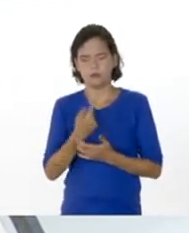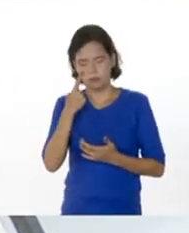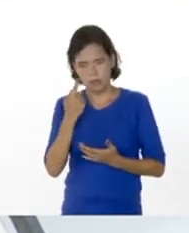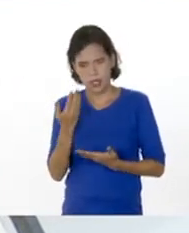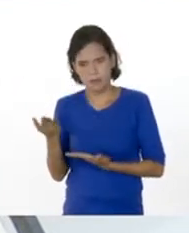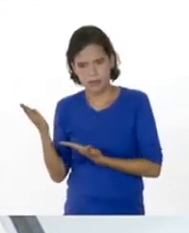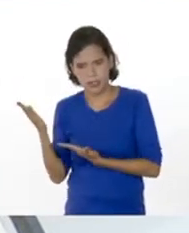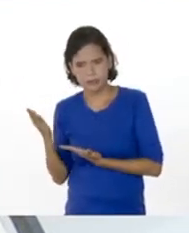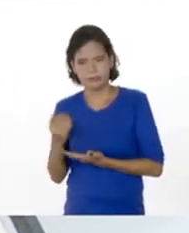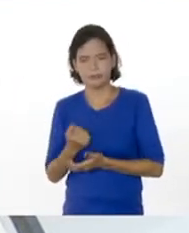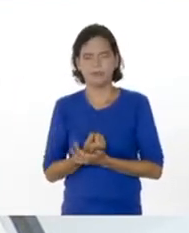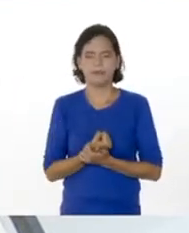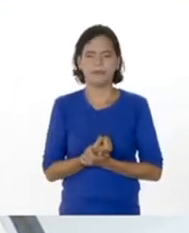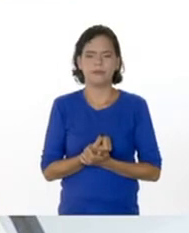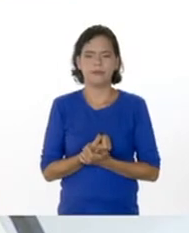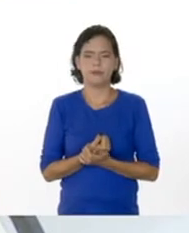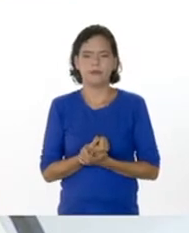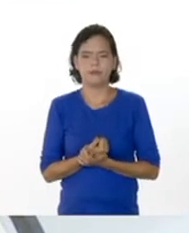puedan observar bien.